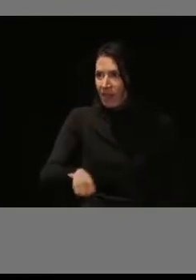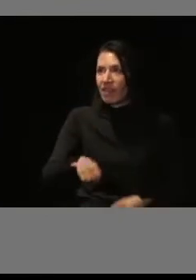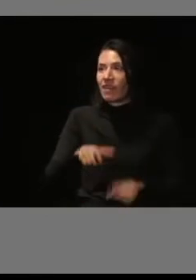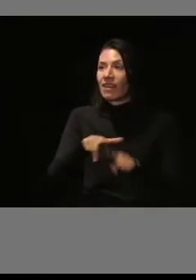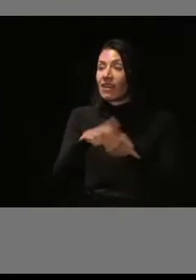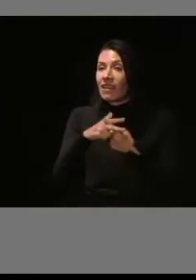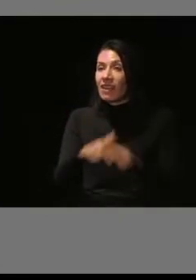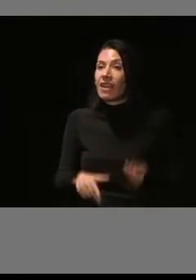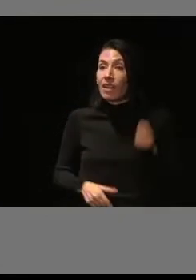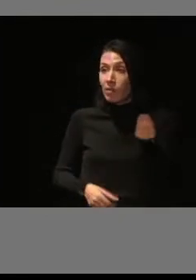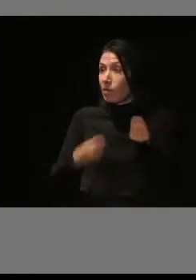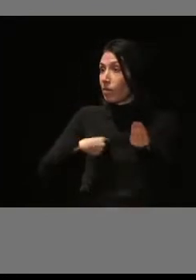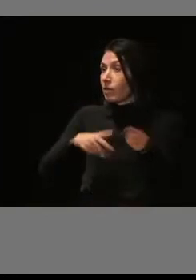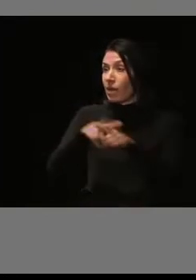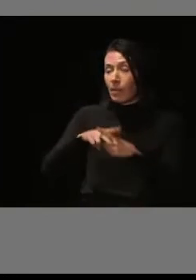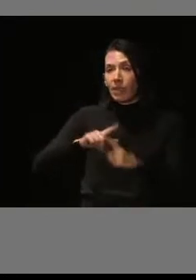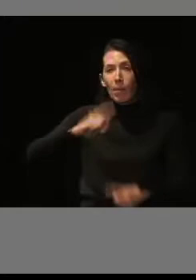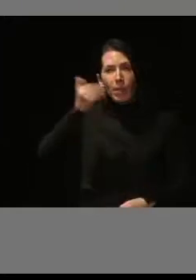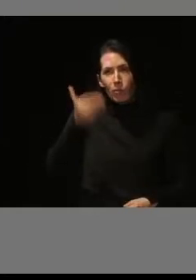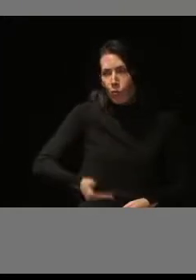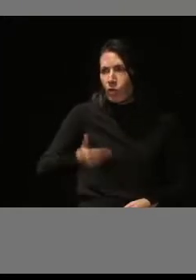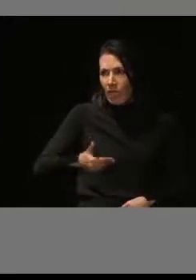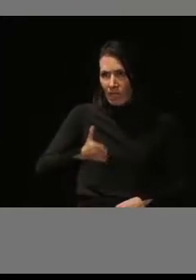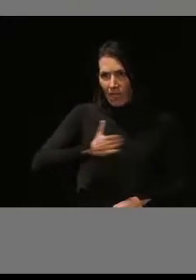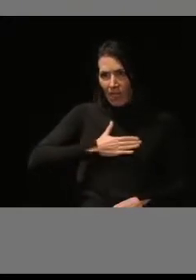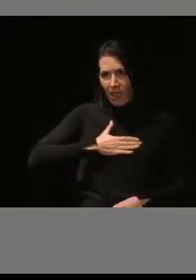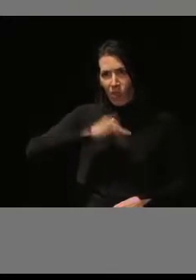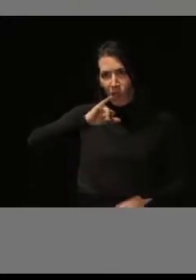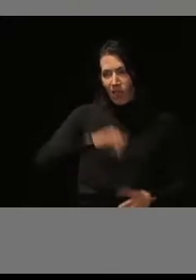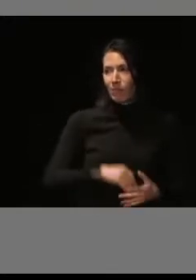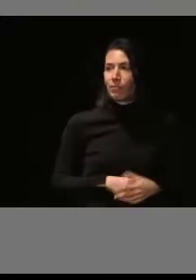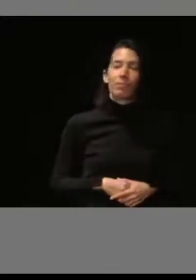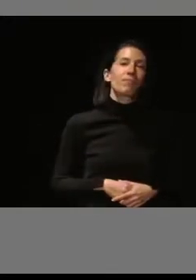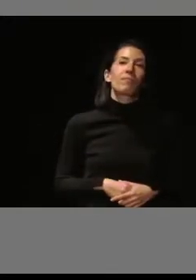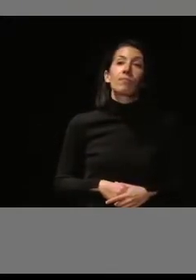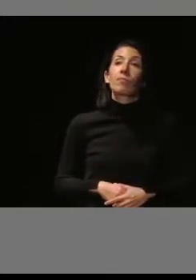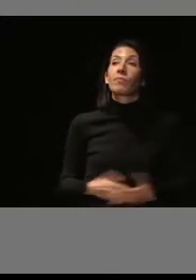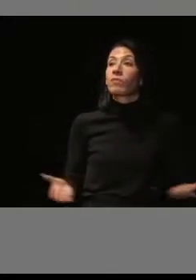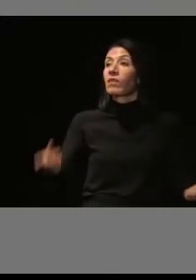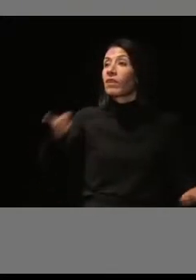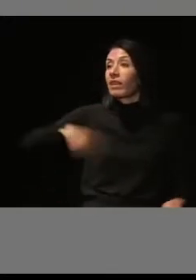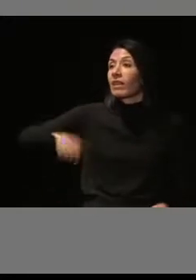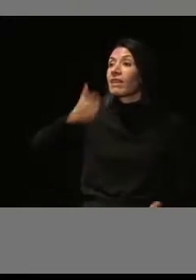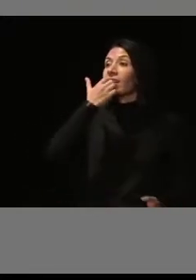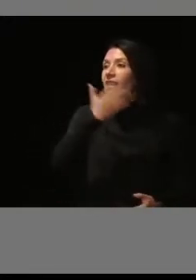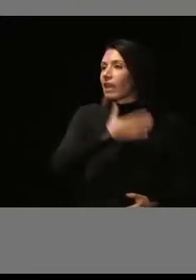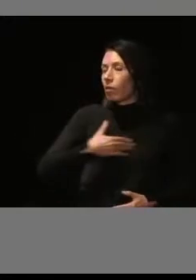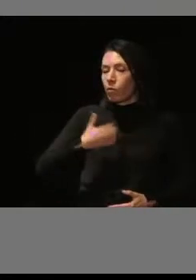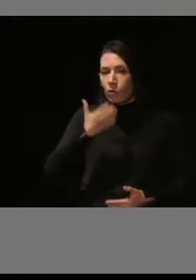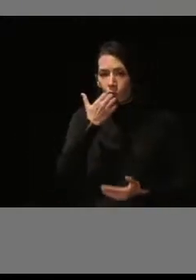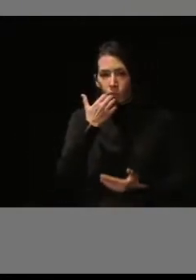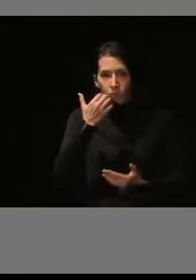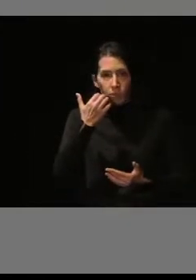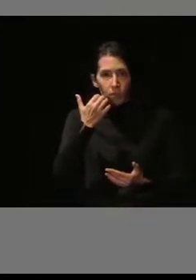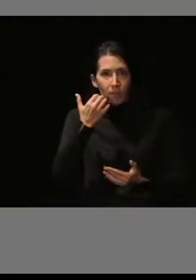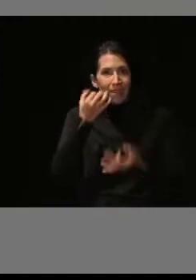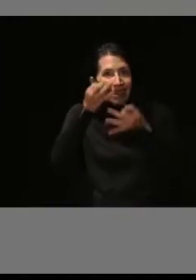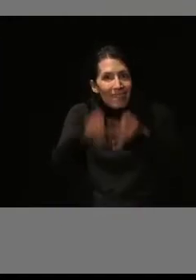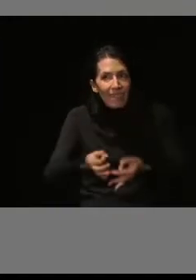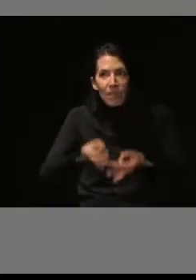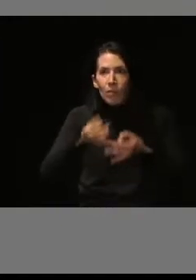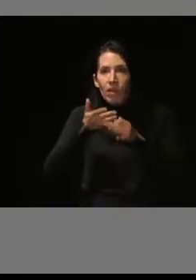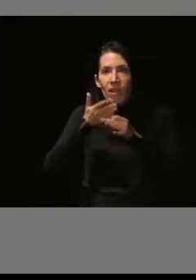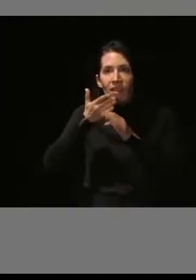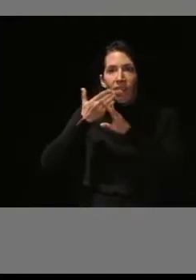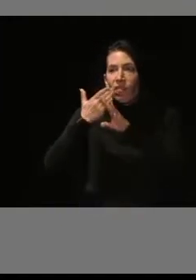herramienta, ya lo he dicho, más potente que tenemos. Si quieren una información, pues, de manera permanente, también